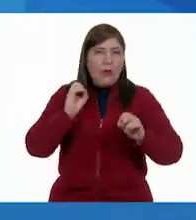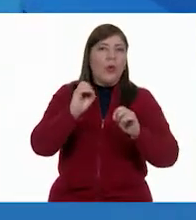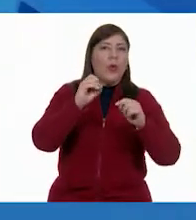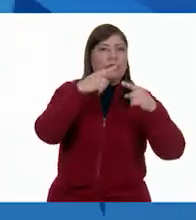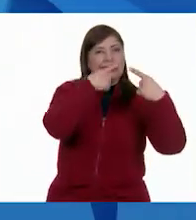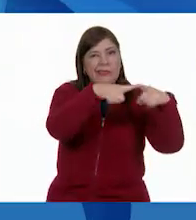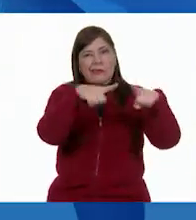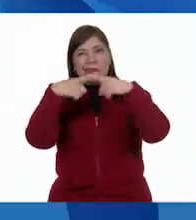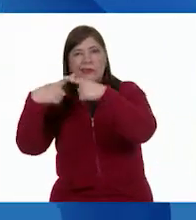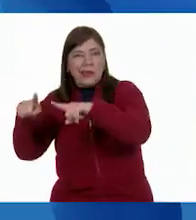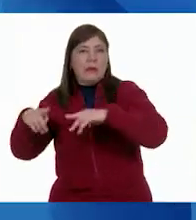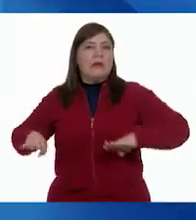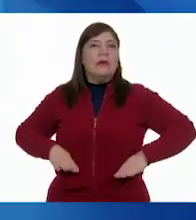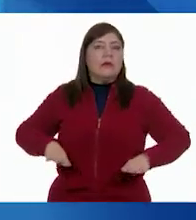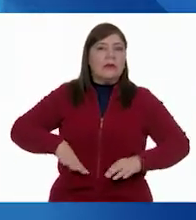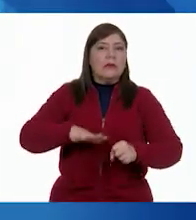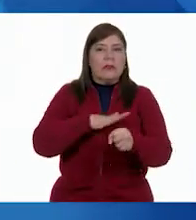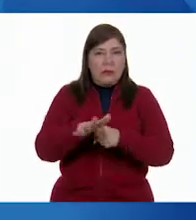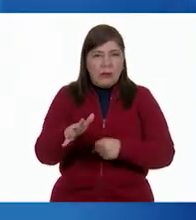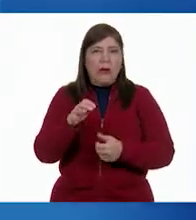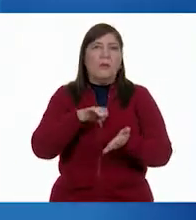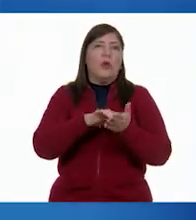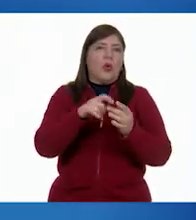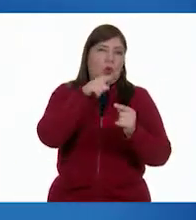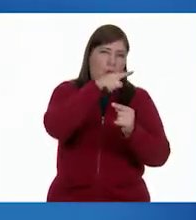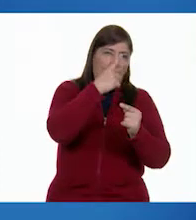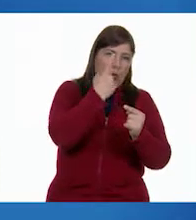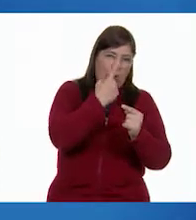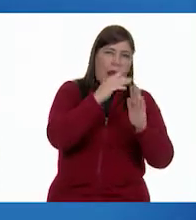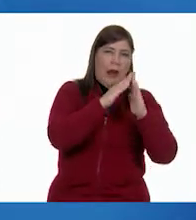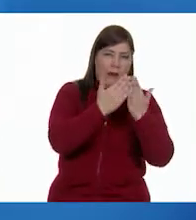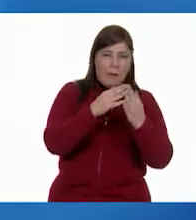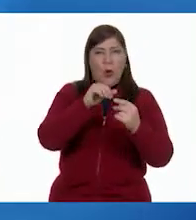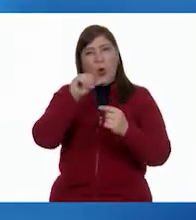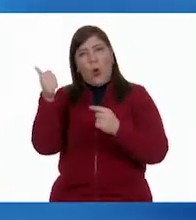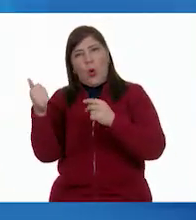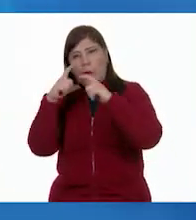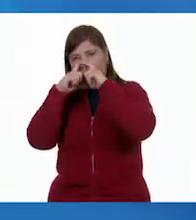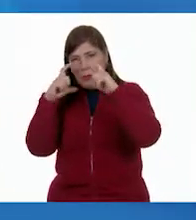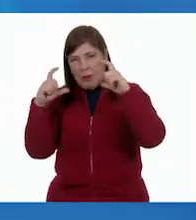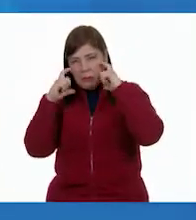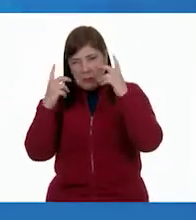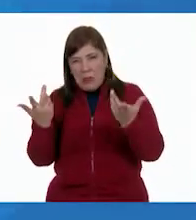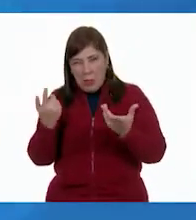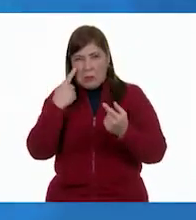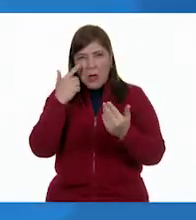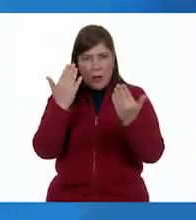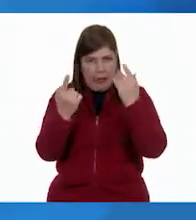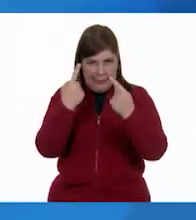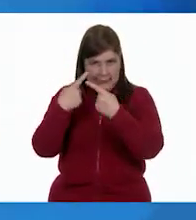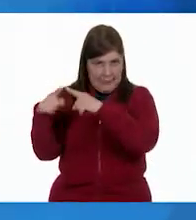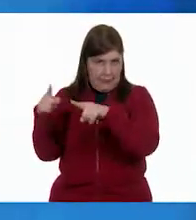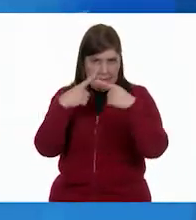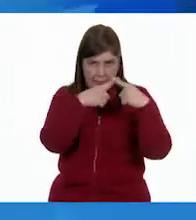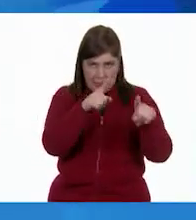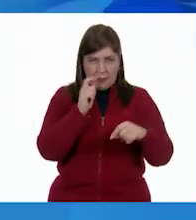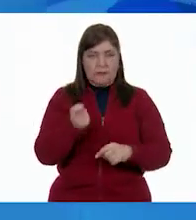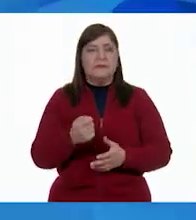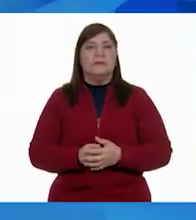Exacto. Ya sé, diferencias. Uno habla de libros y el otro de cubrebocas. Muy bien. Esa es una muy buena diferencia. Una muy buena diferencia. ¿Otra diferencia?